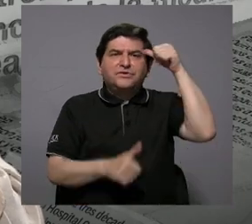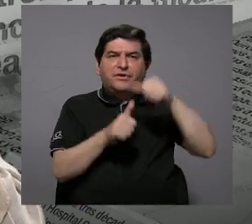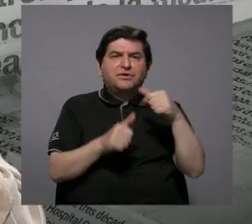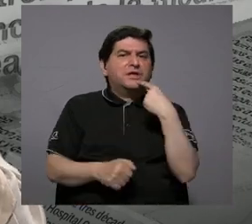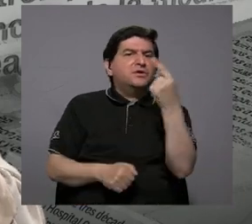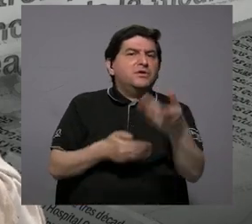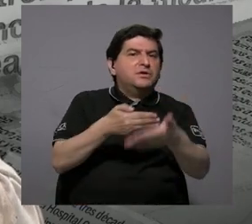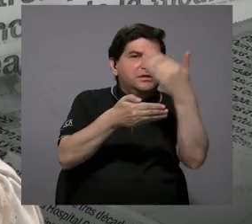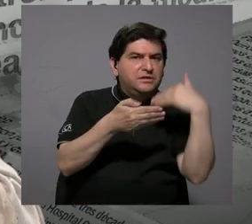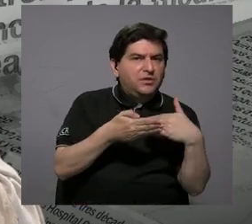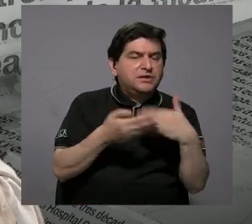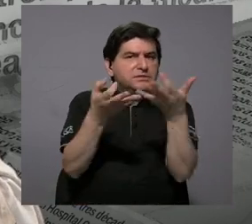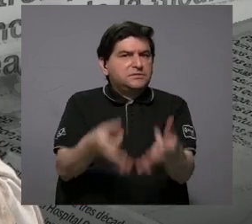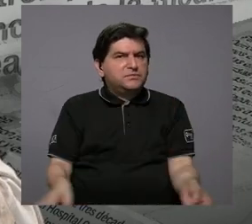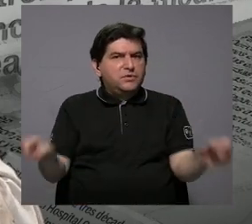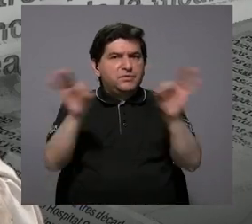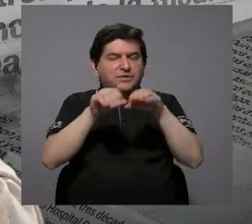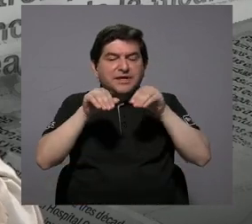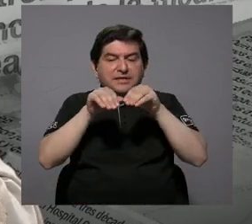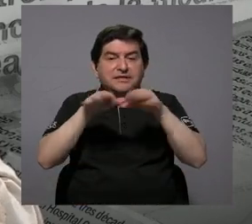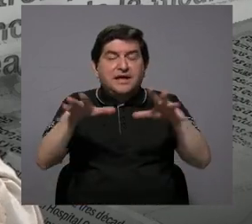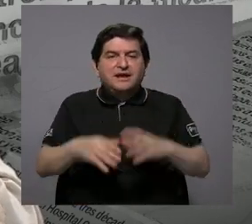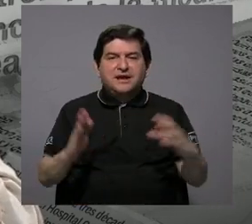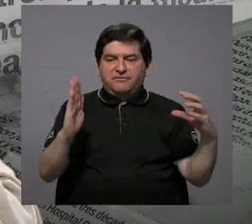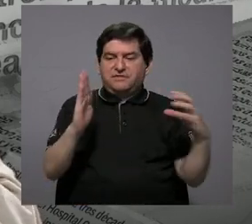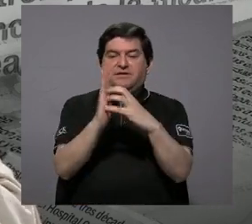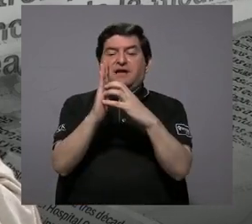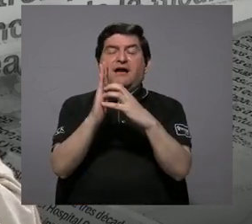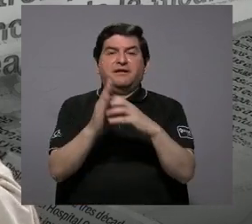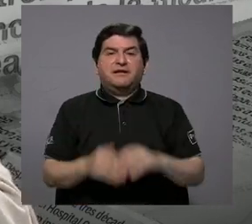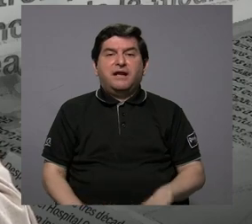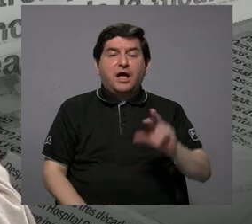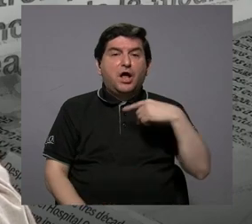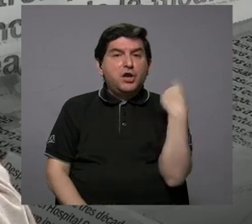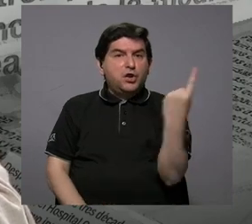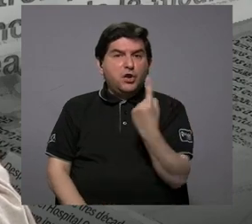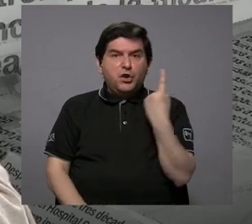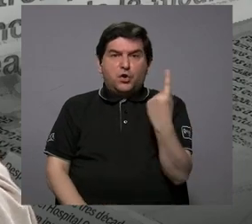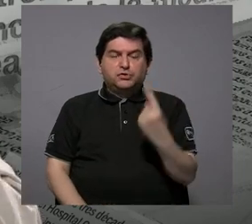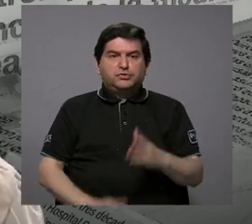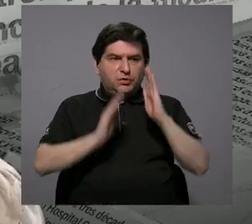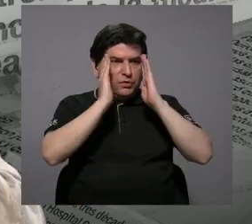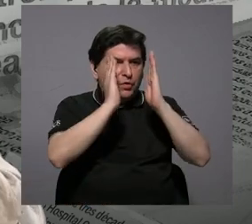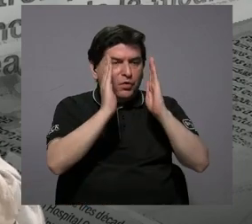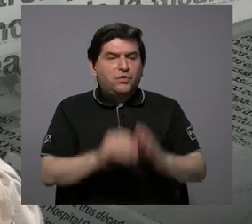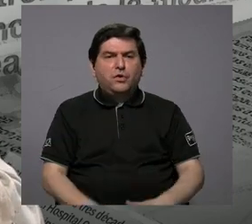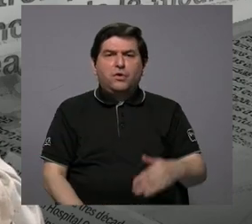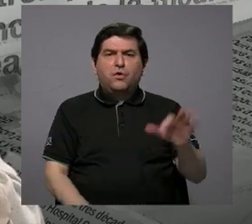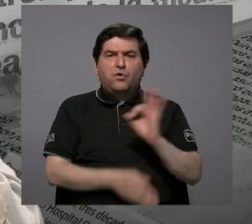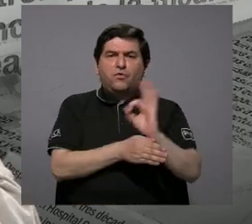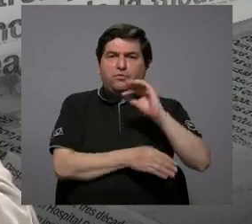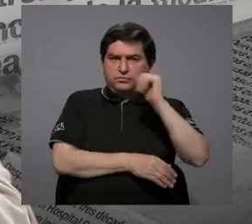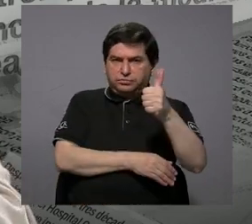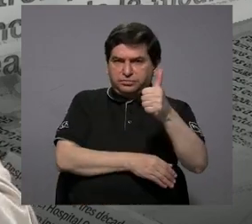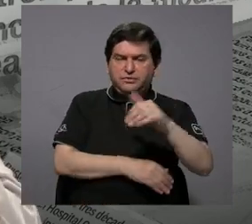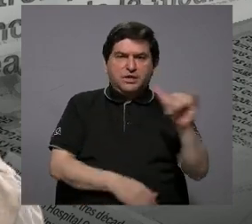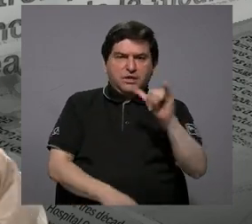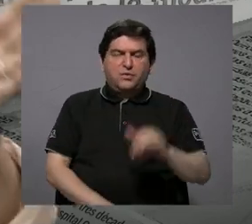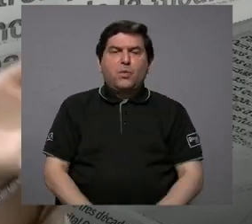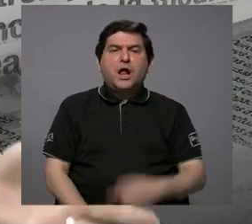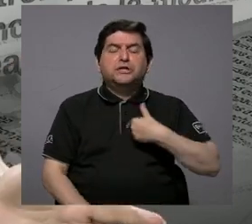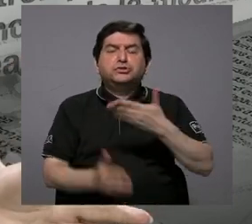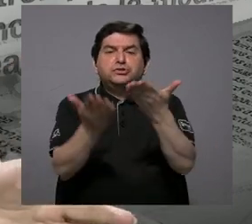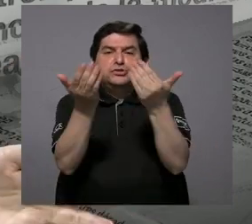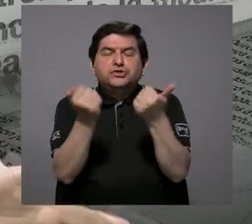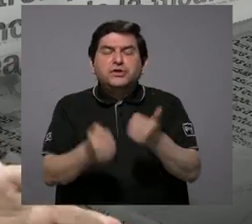que usted mencionaba, es algo muy importante de la red de carga, porque entonces ya no solamente estamos atentos a qué tan eficiente es, sino, por ejemplo, si